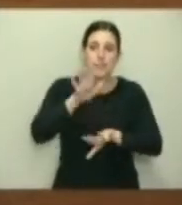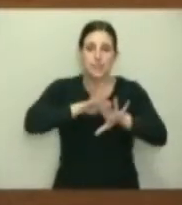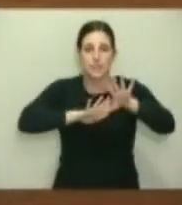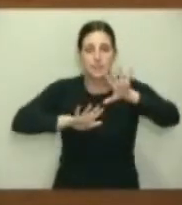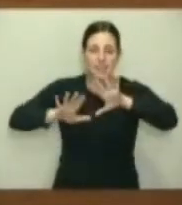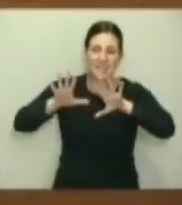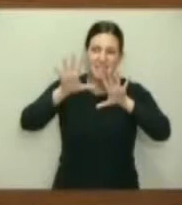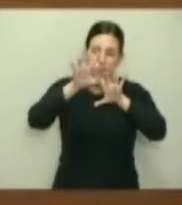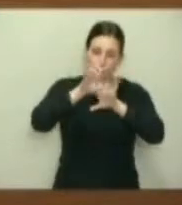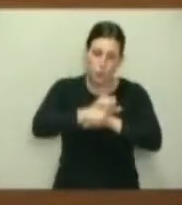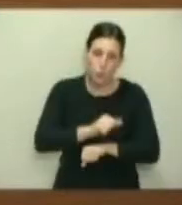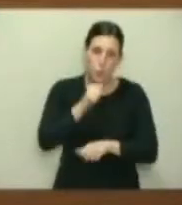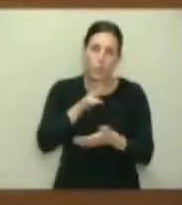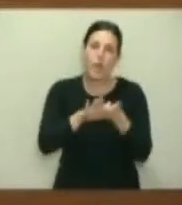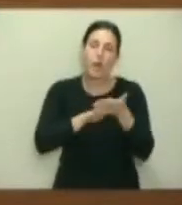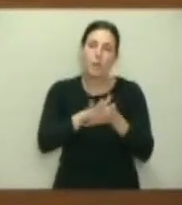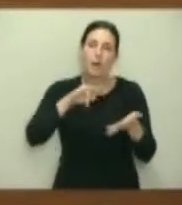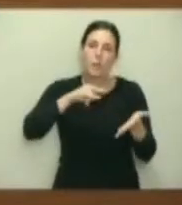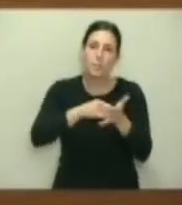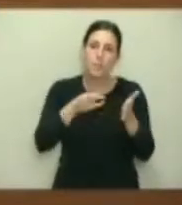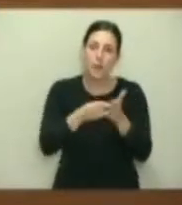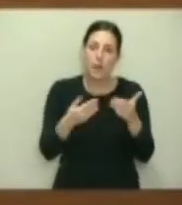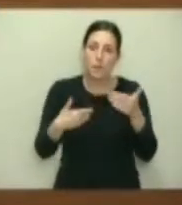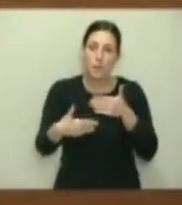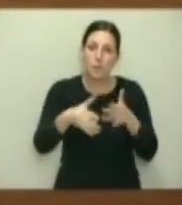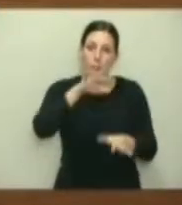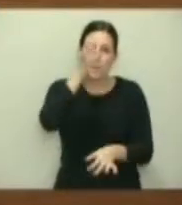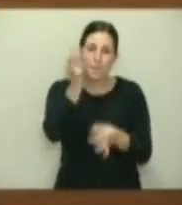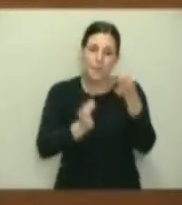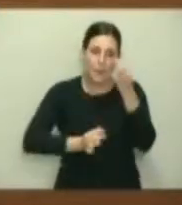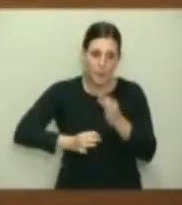El plan se llevará a esta próxima primavera.